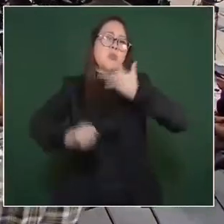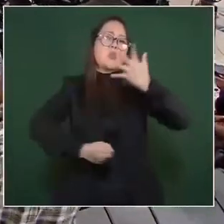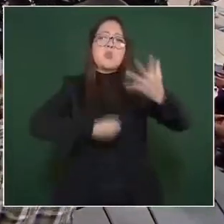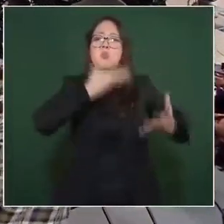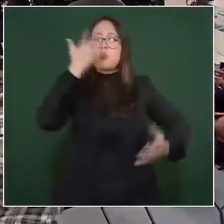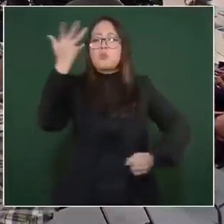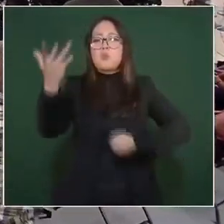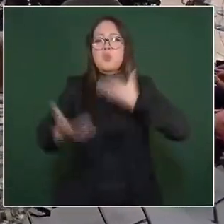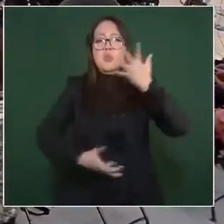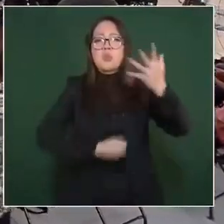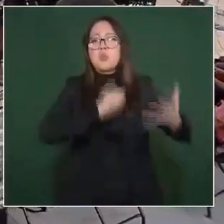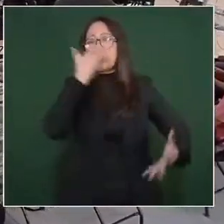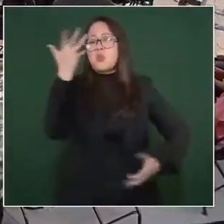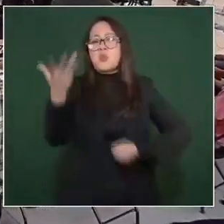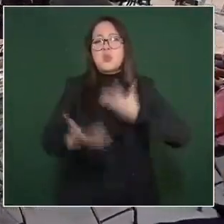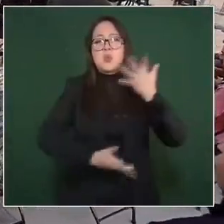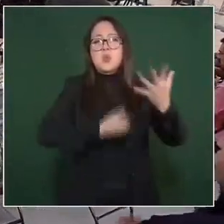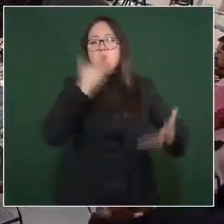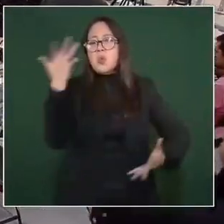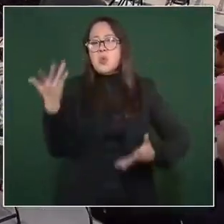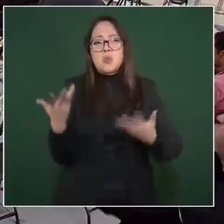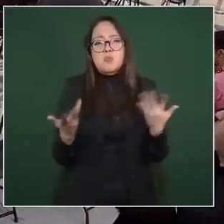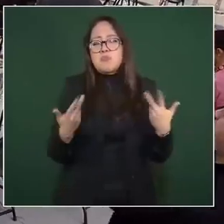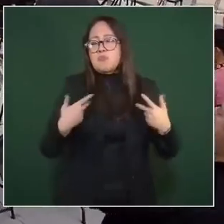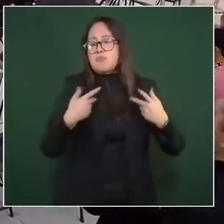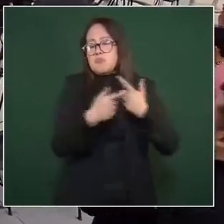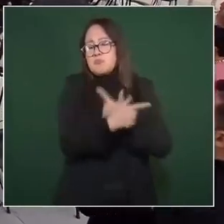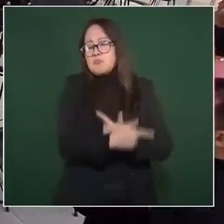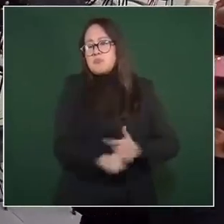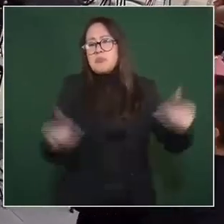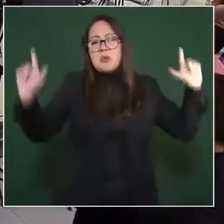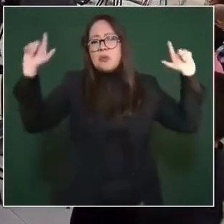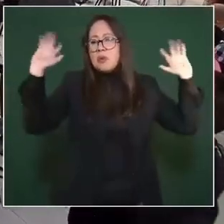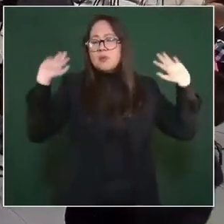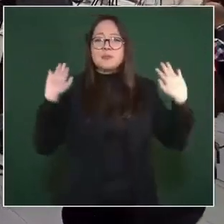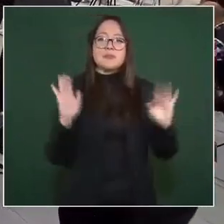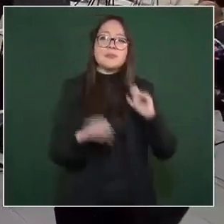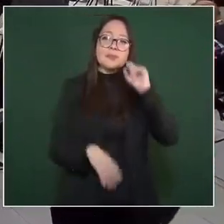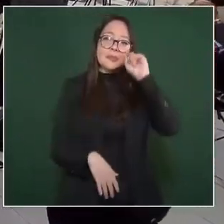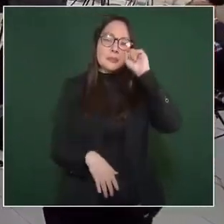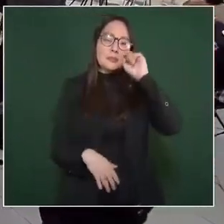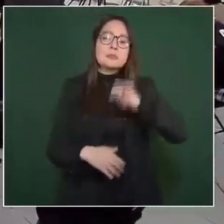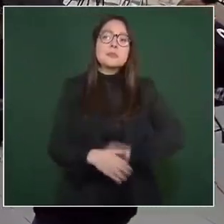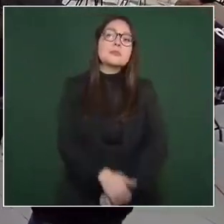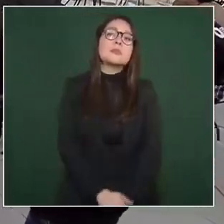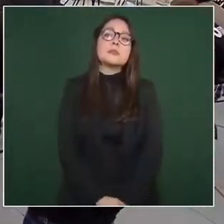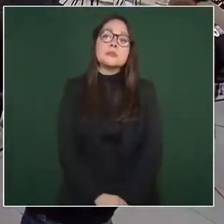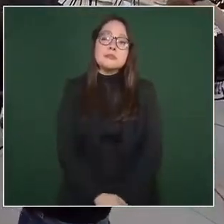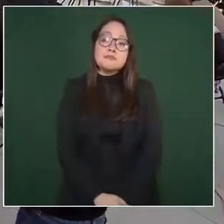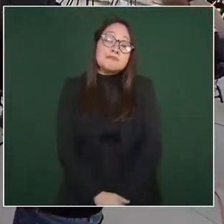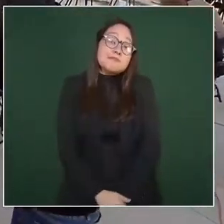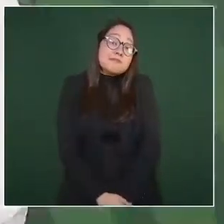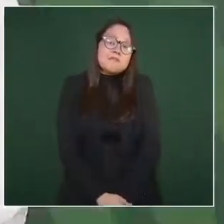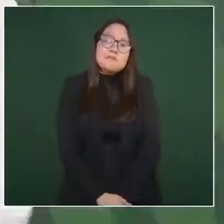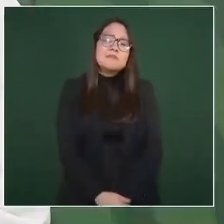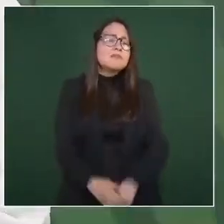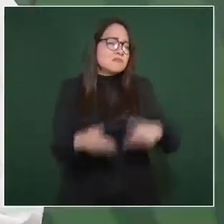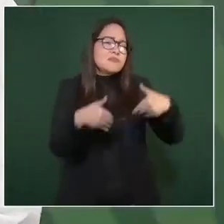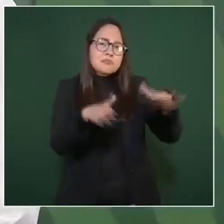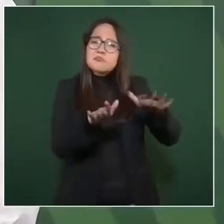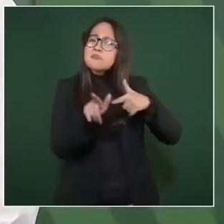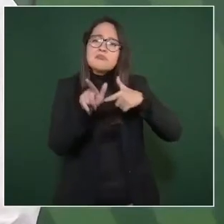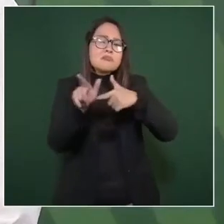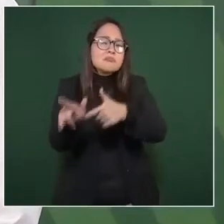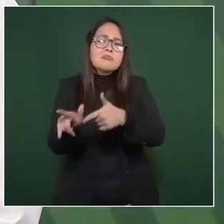de prensa y así va a seguir siendo.